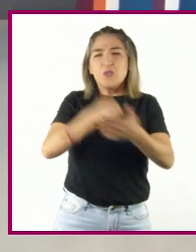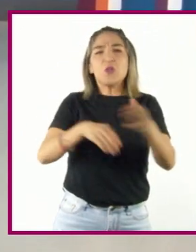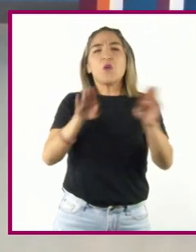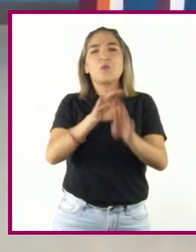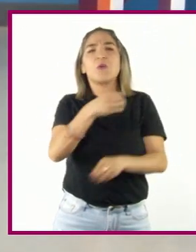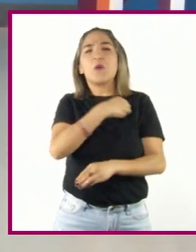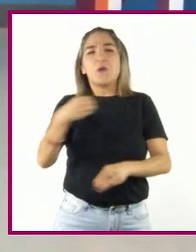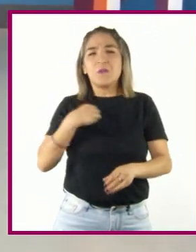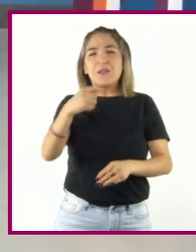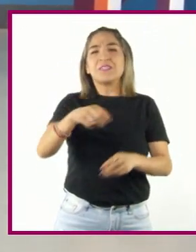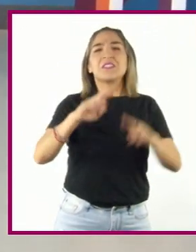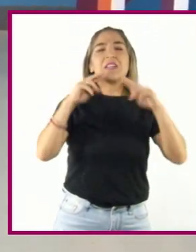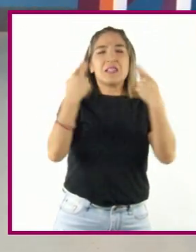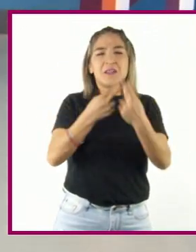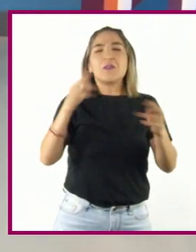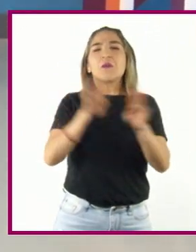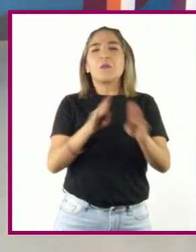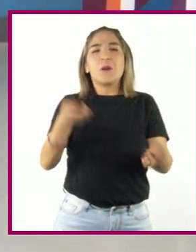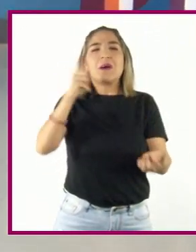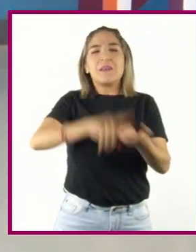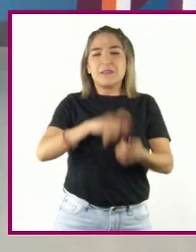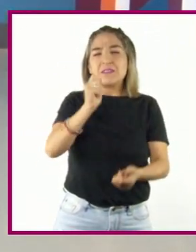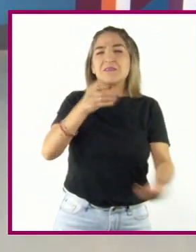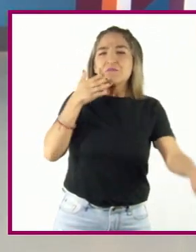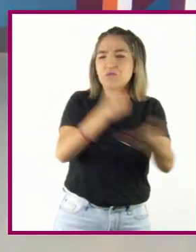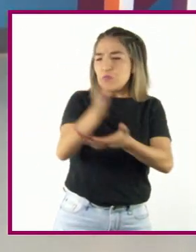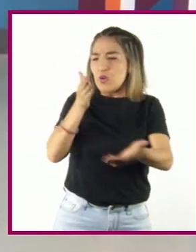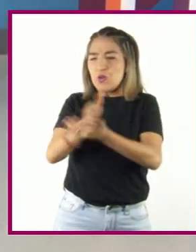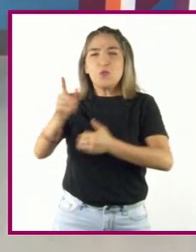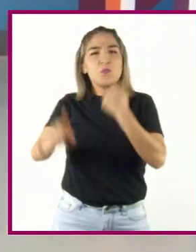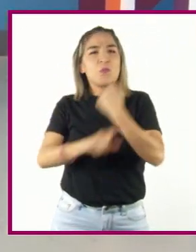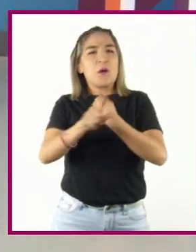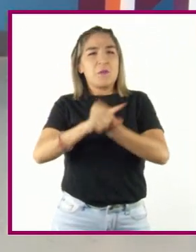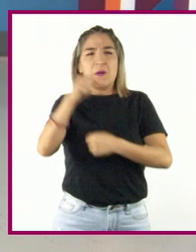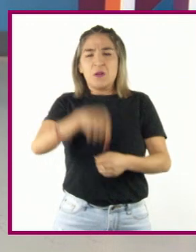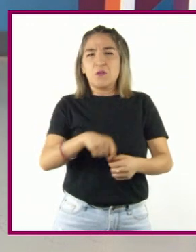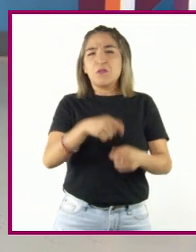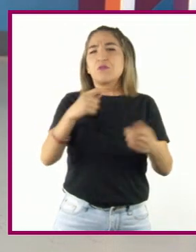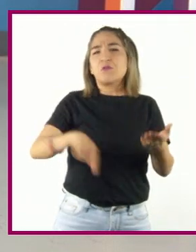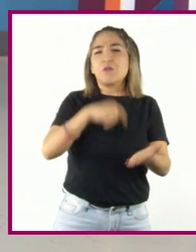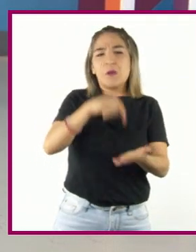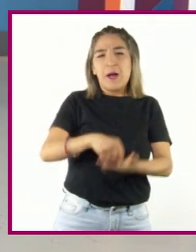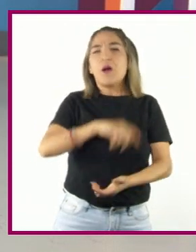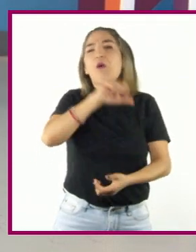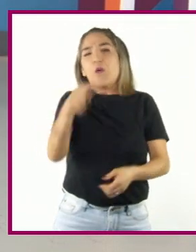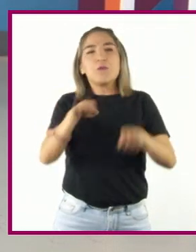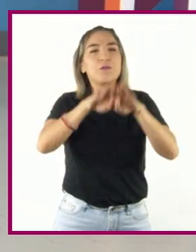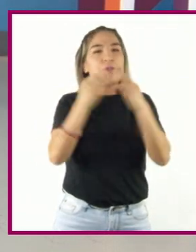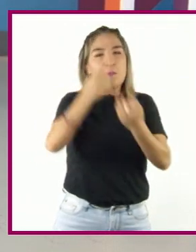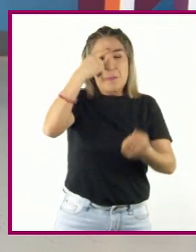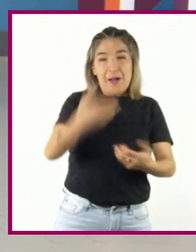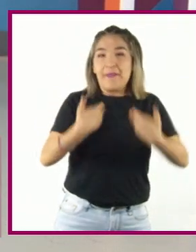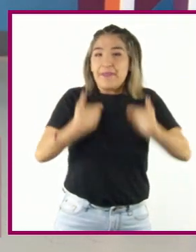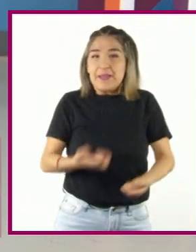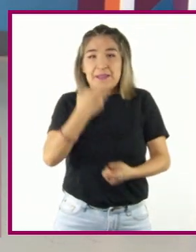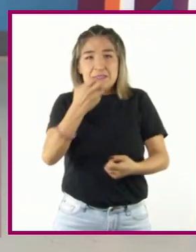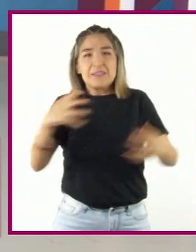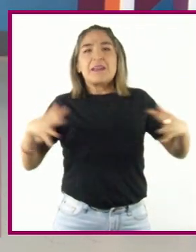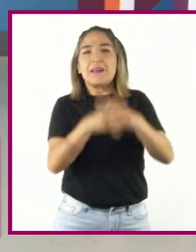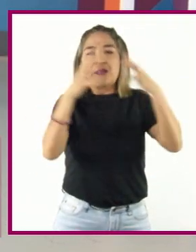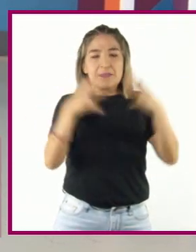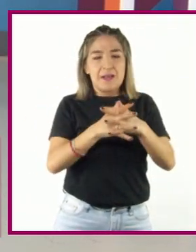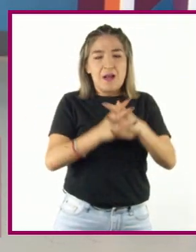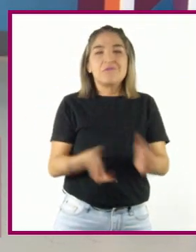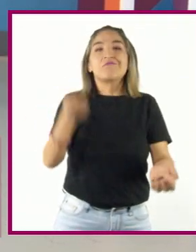occidentales a que dejen de intervenir en los asuntos locales. Otra de las nuevas formas de entender la guerra es la llamada